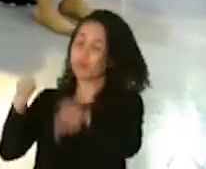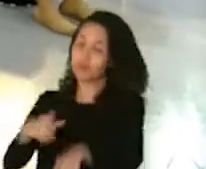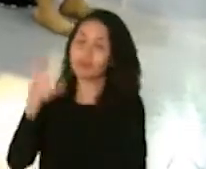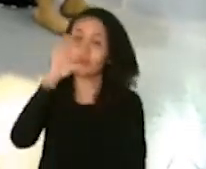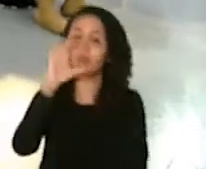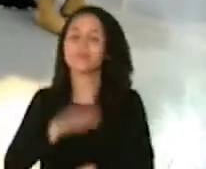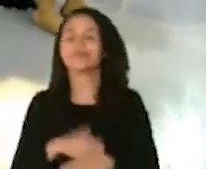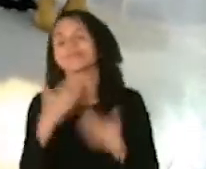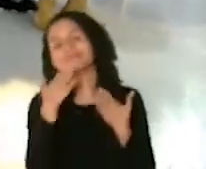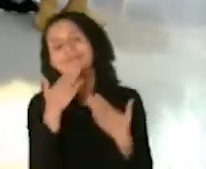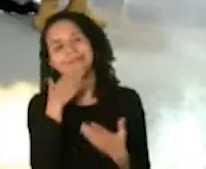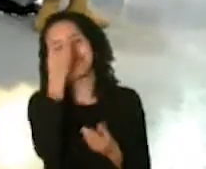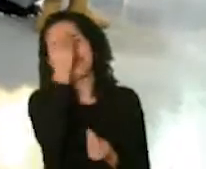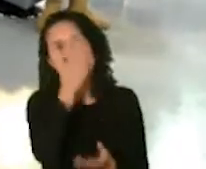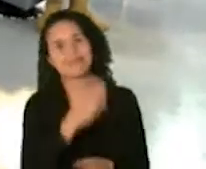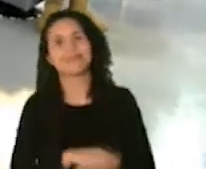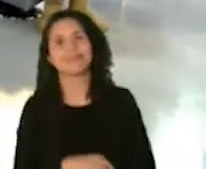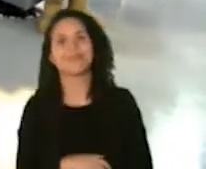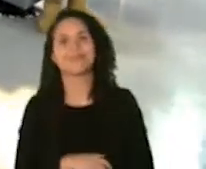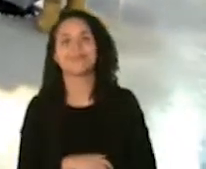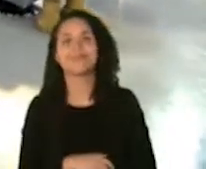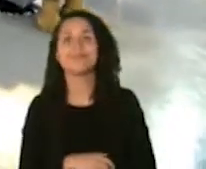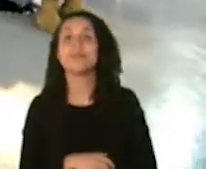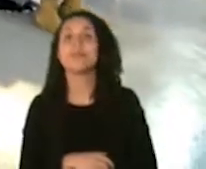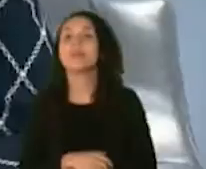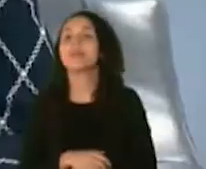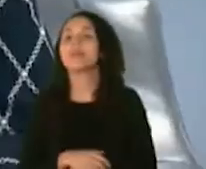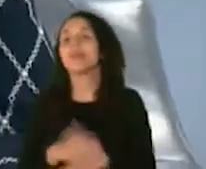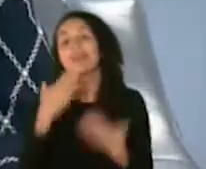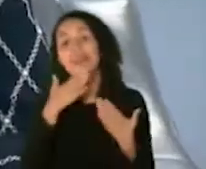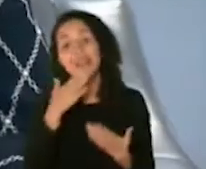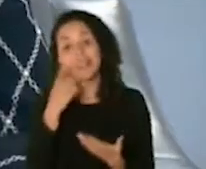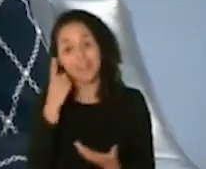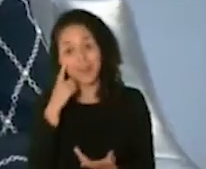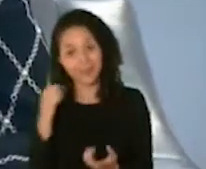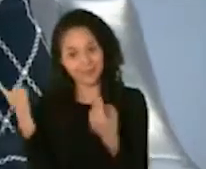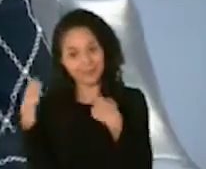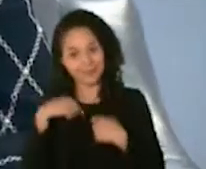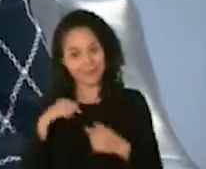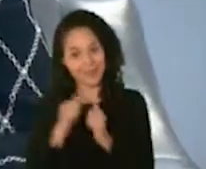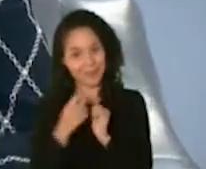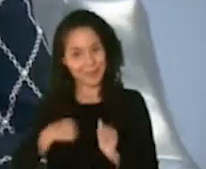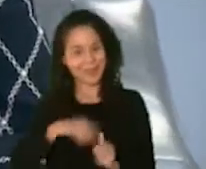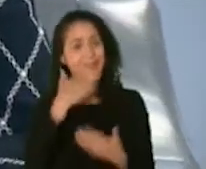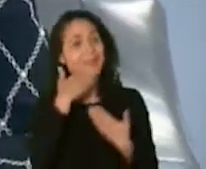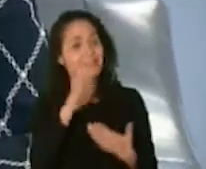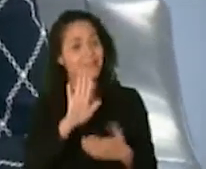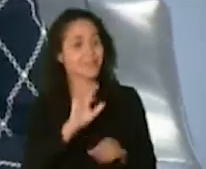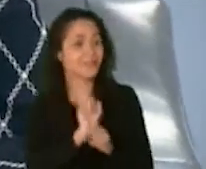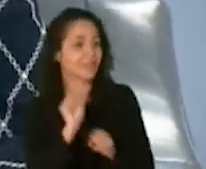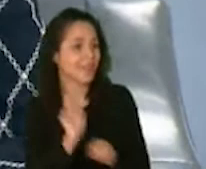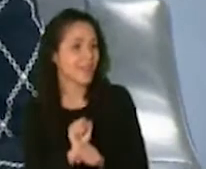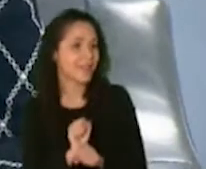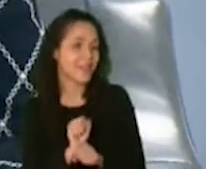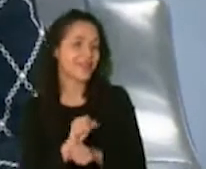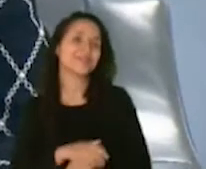muchísimas gracias por la información. Muchas gracias General por estar con nosotros. Gracias por el trabajo que hacen. Gracias por